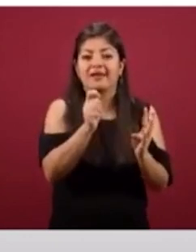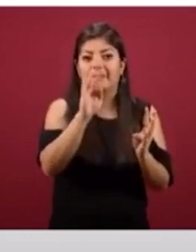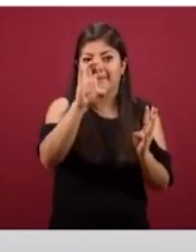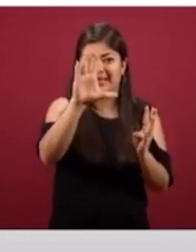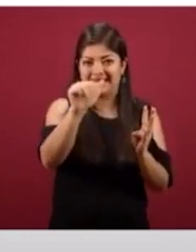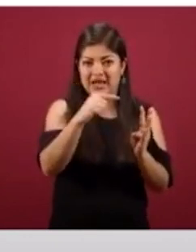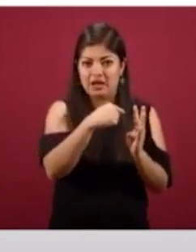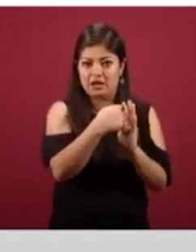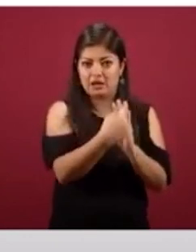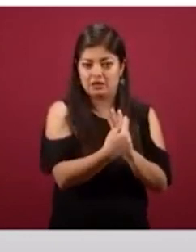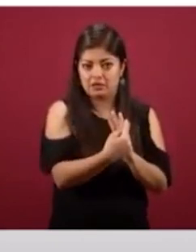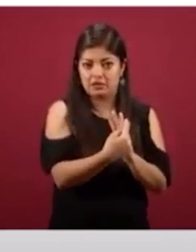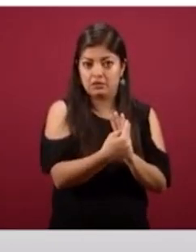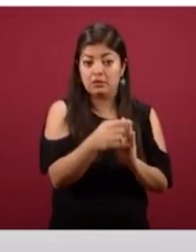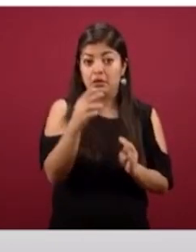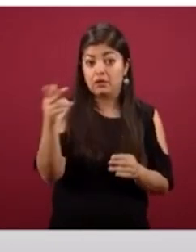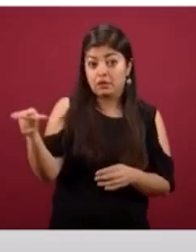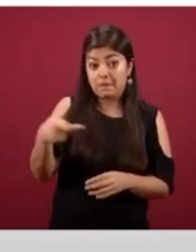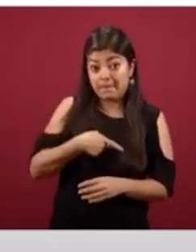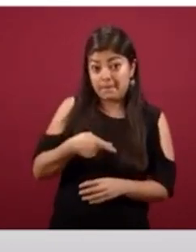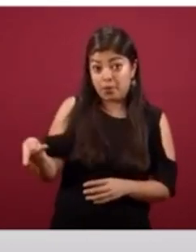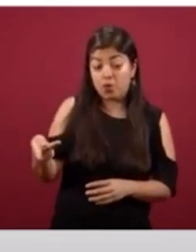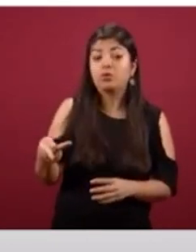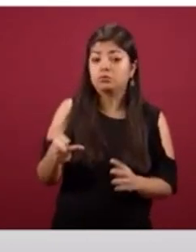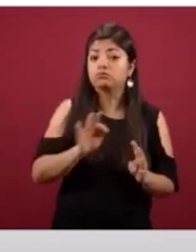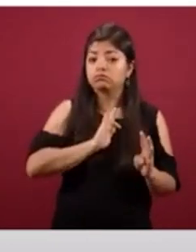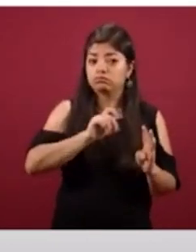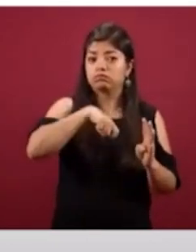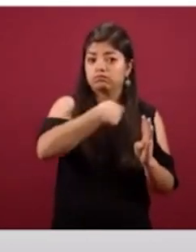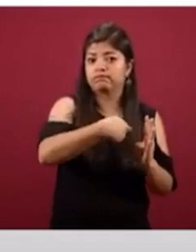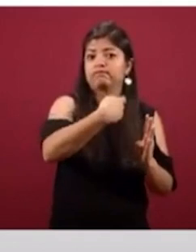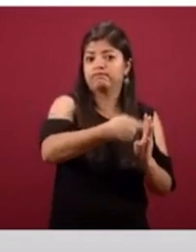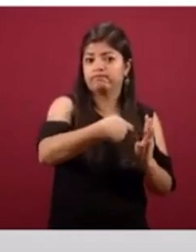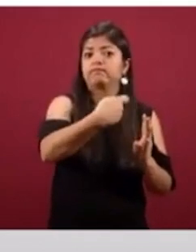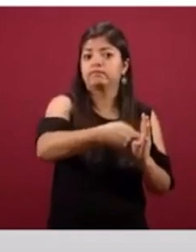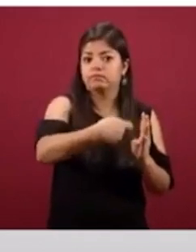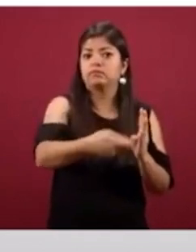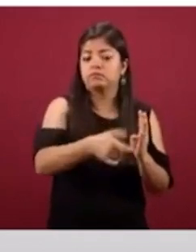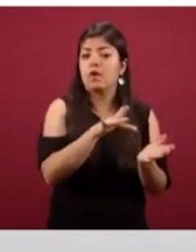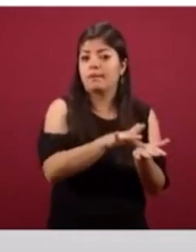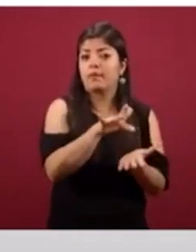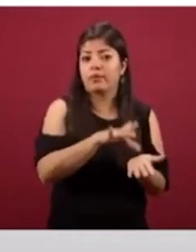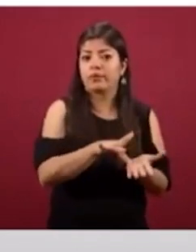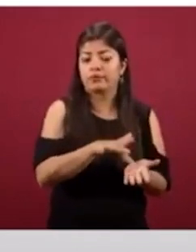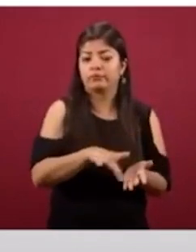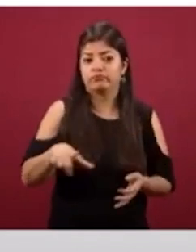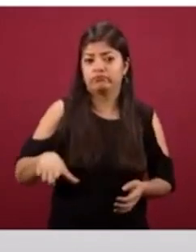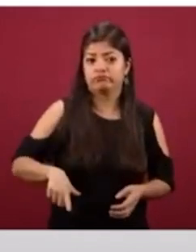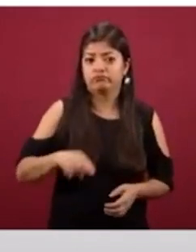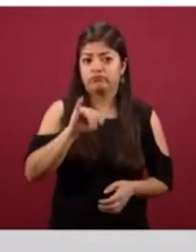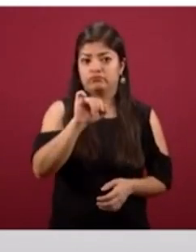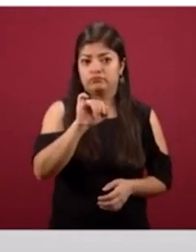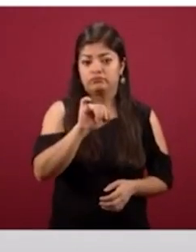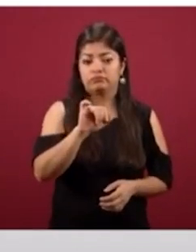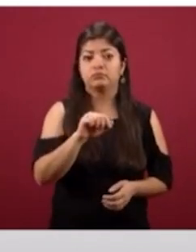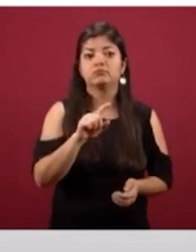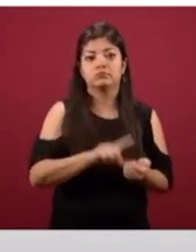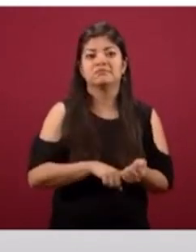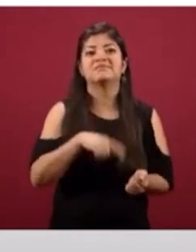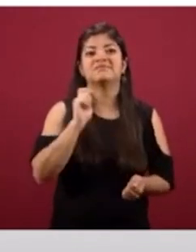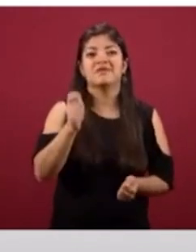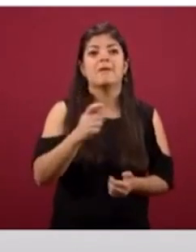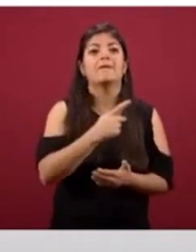Un hogar pobre tiene acceso a todas las distintas transferencias que tiene el gobierno, son algunos programas